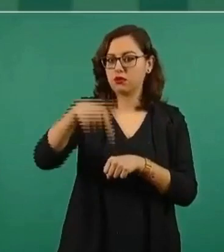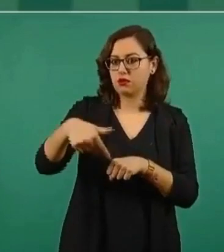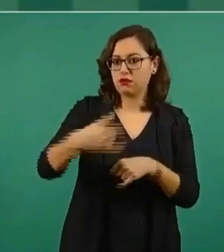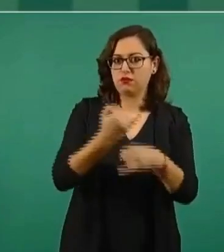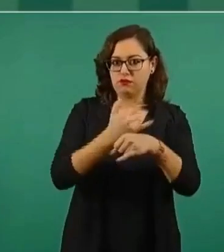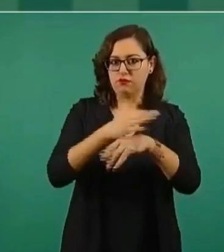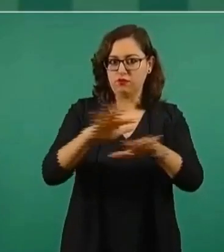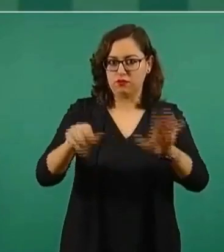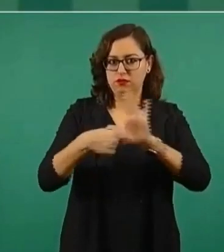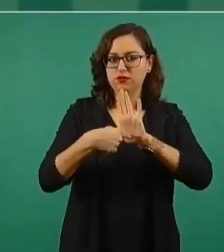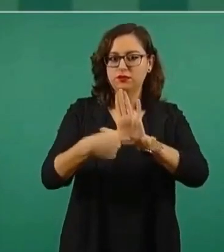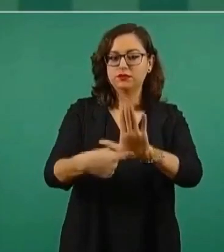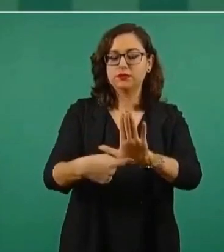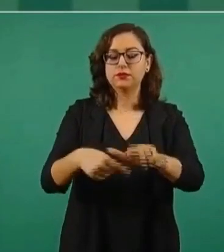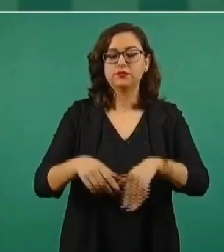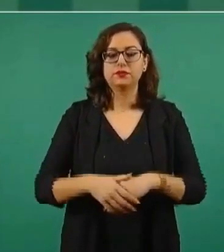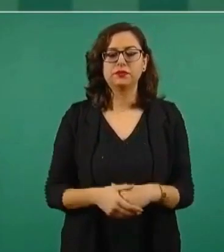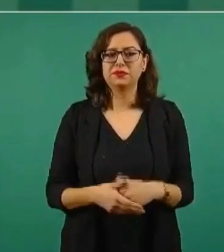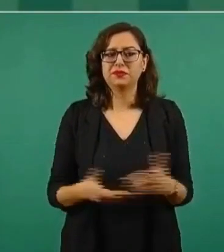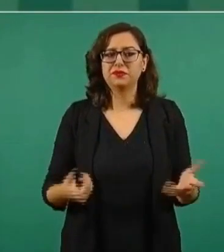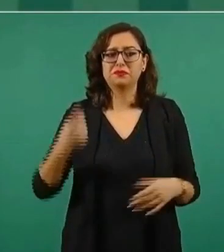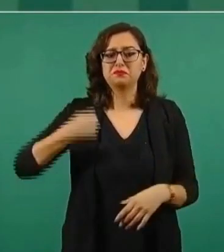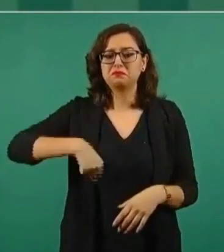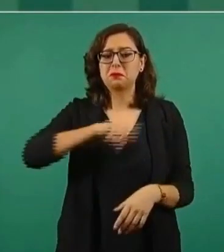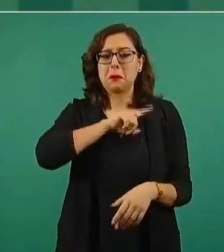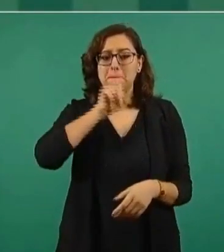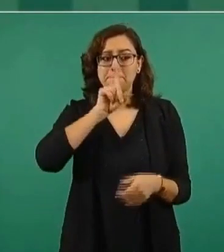No se esconde nada.